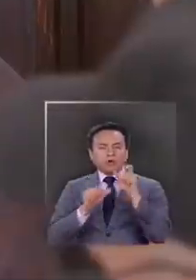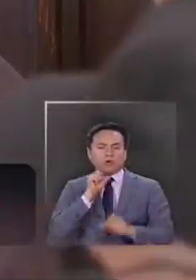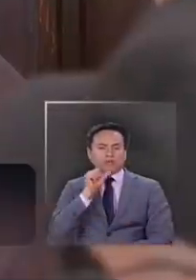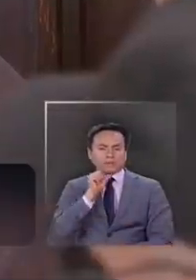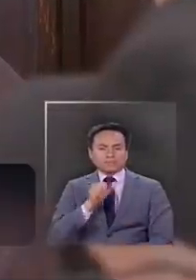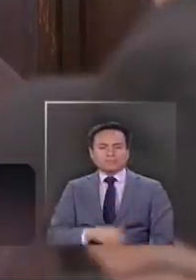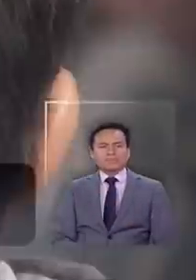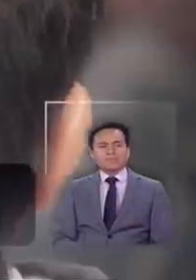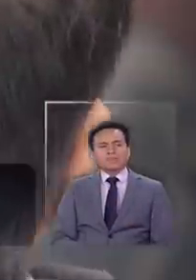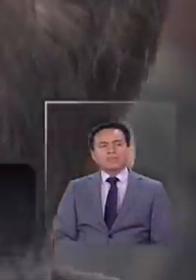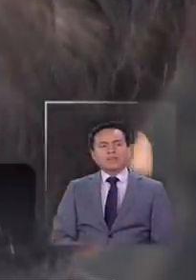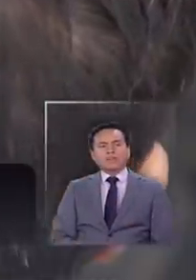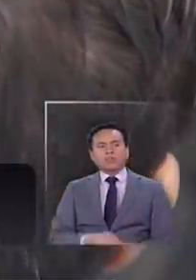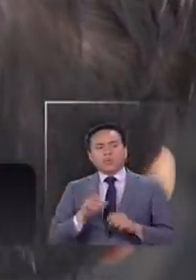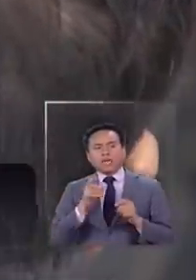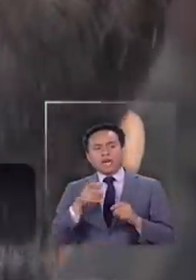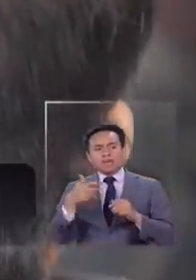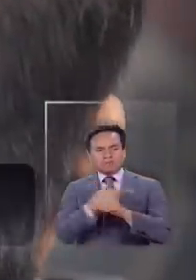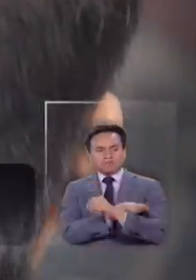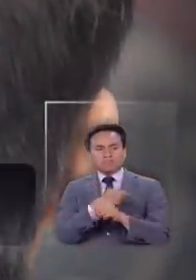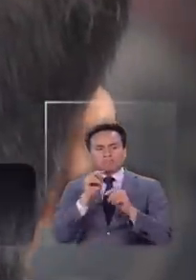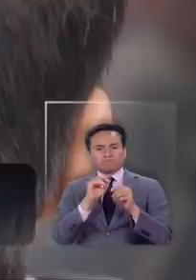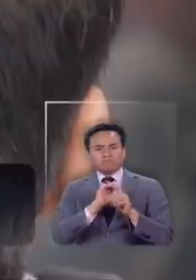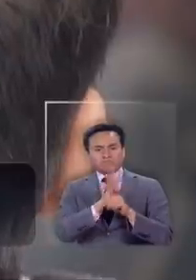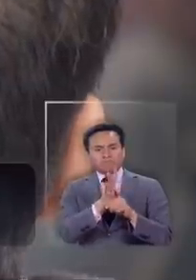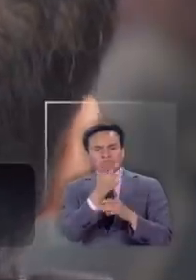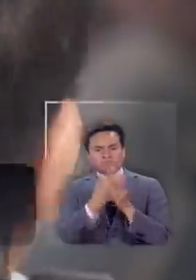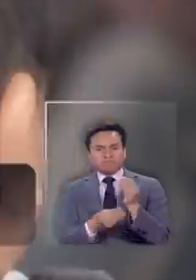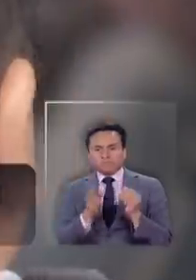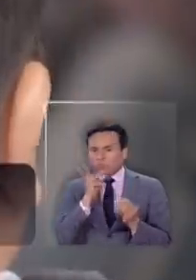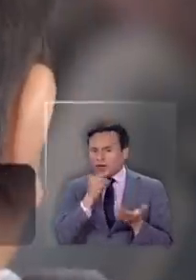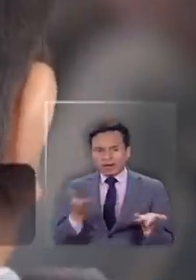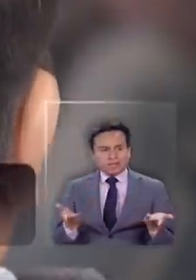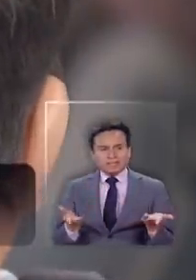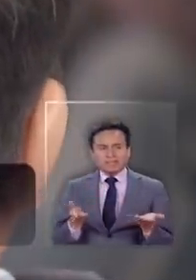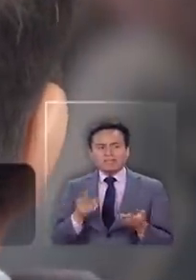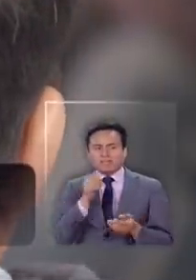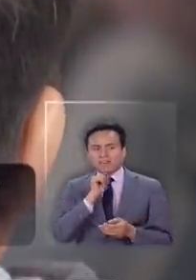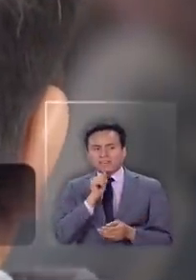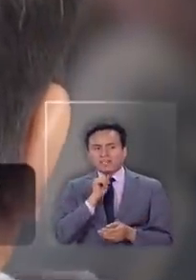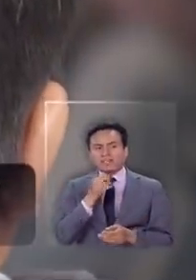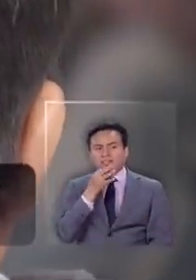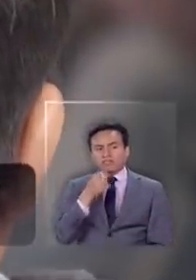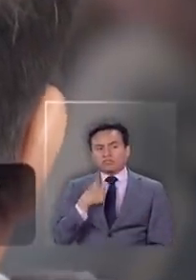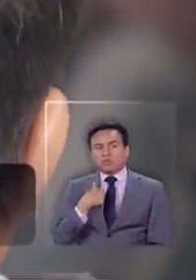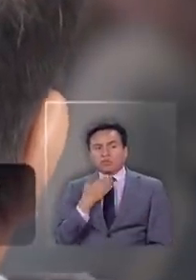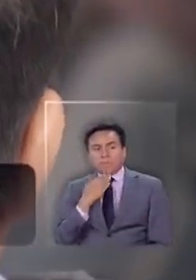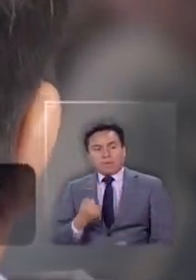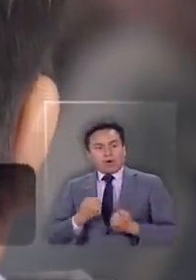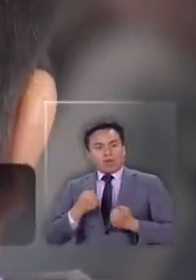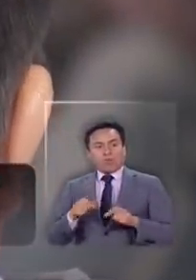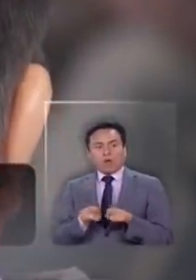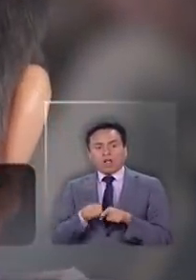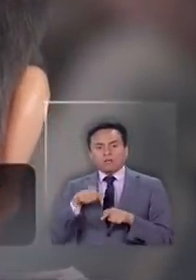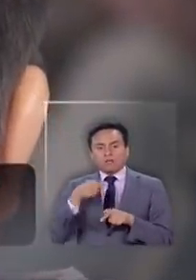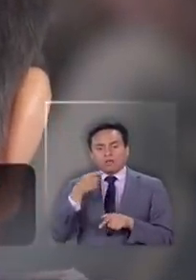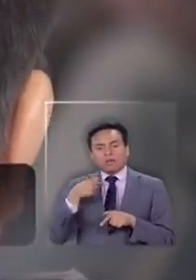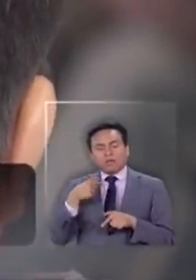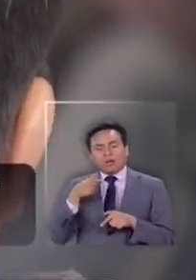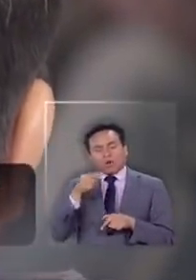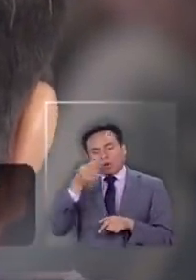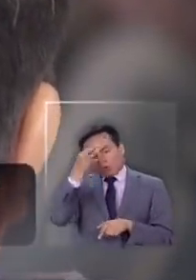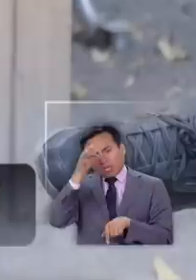No hay antídoto para el coronavirus todavía. No hay antídoto. Aunque yo me mejore voy a seguir contagiado